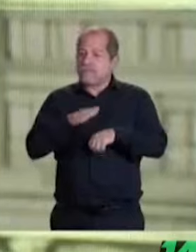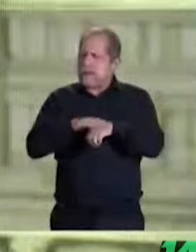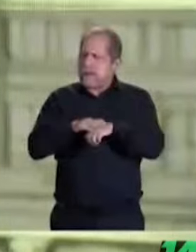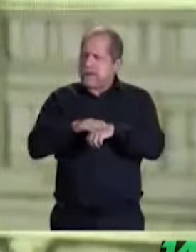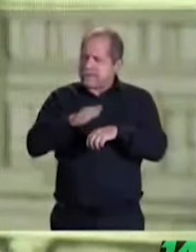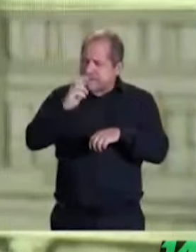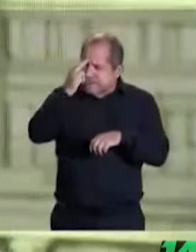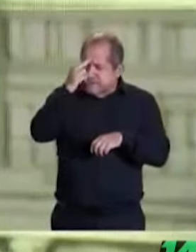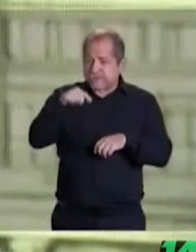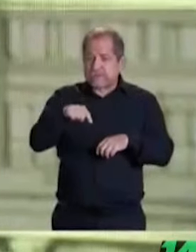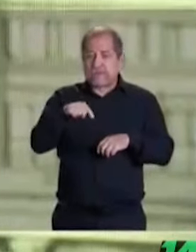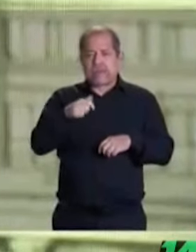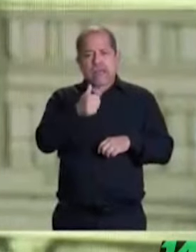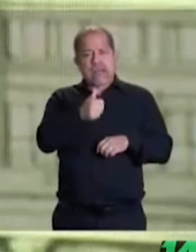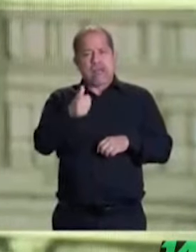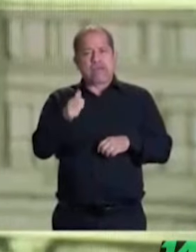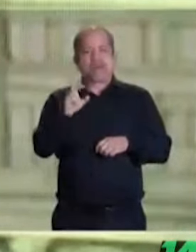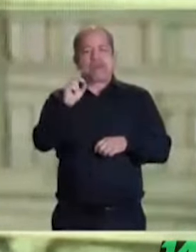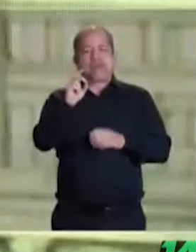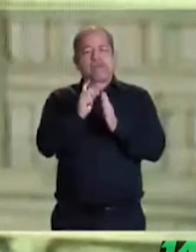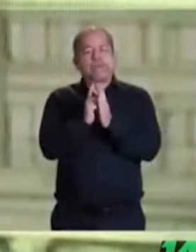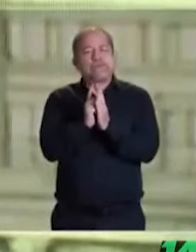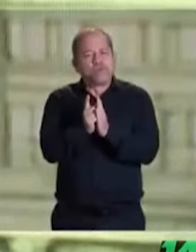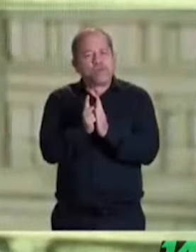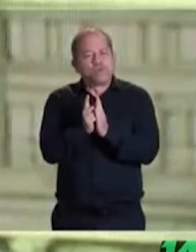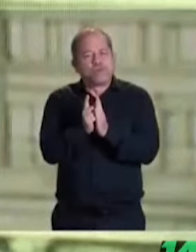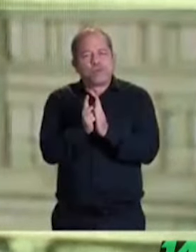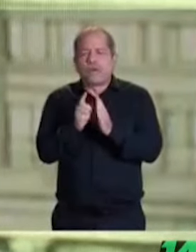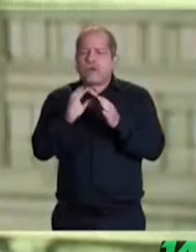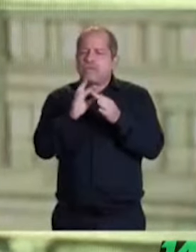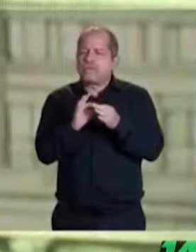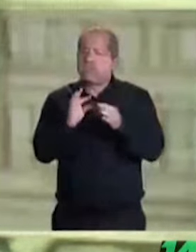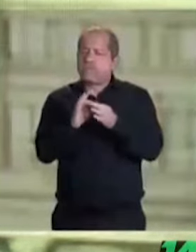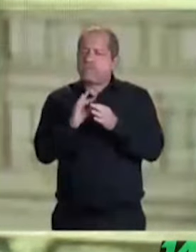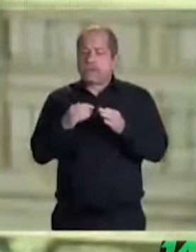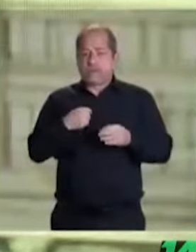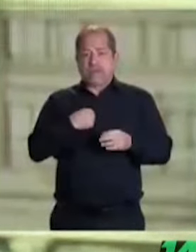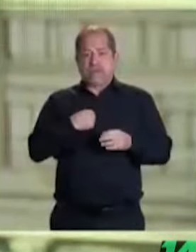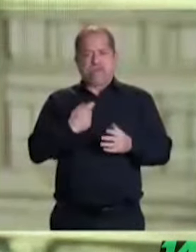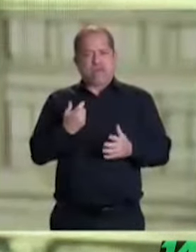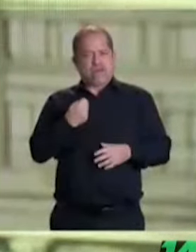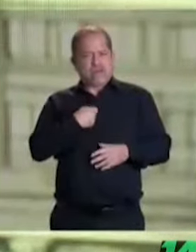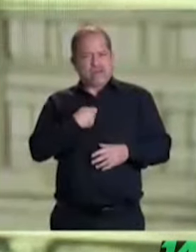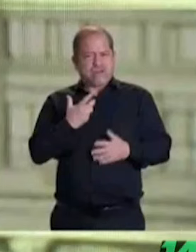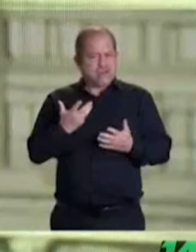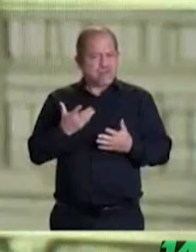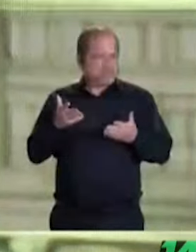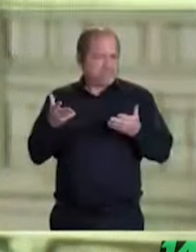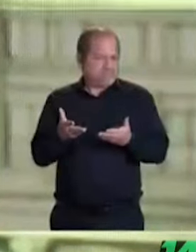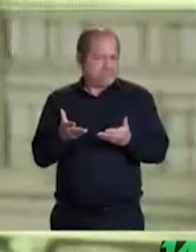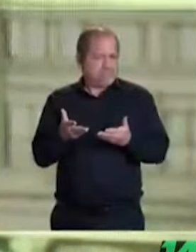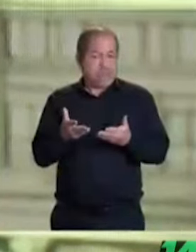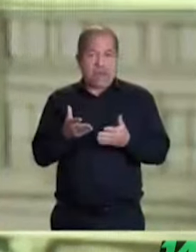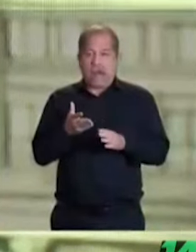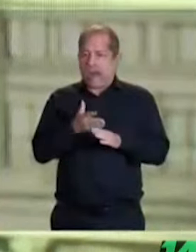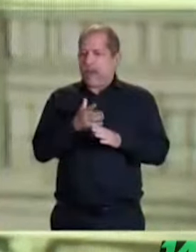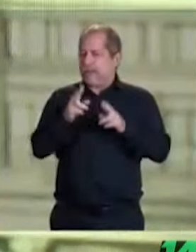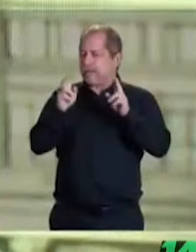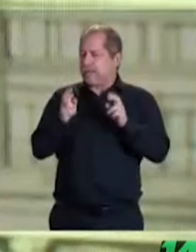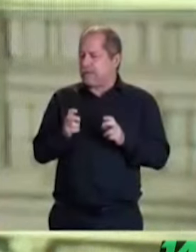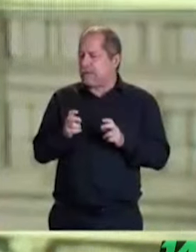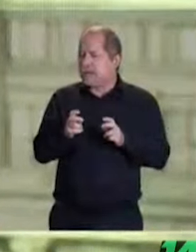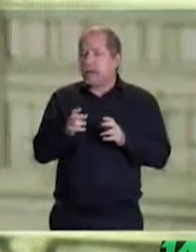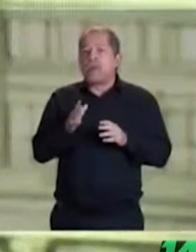para su presentación antes de iniciar con los temas que abordaremos esta noche. Xochitl